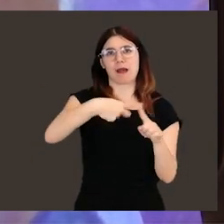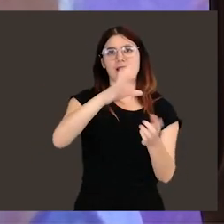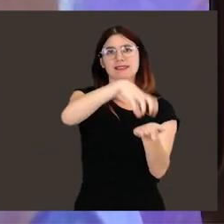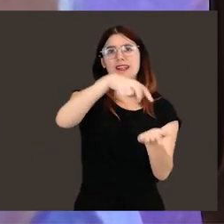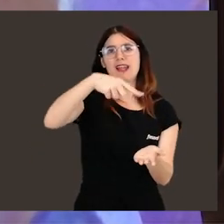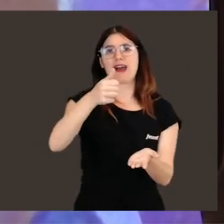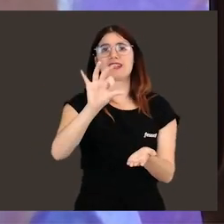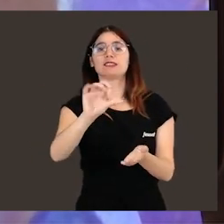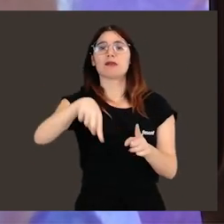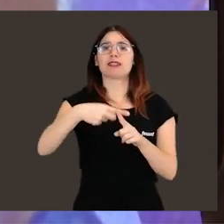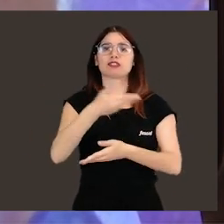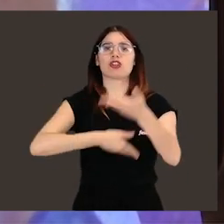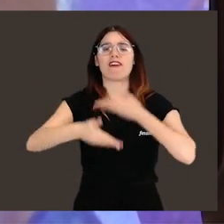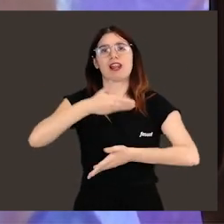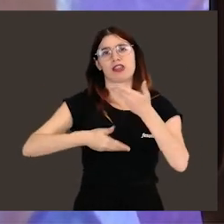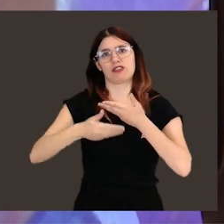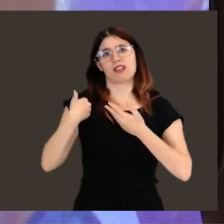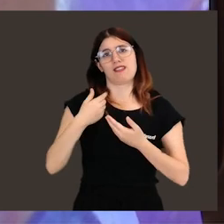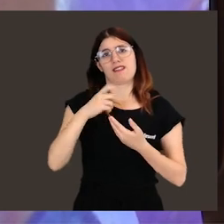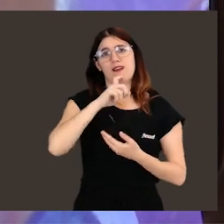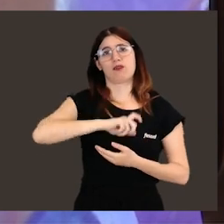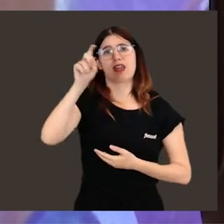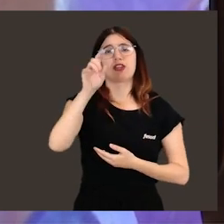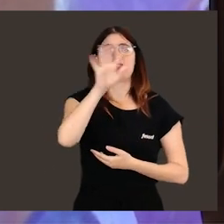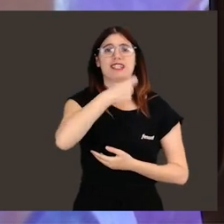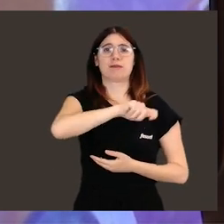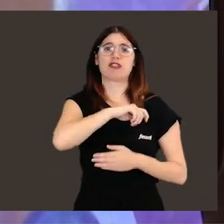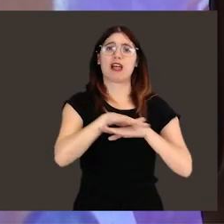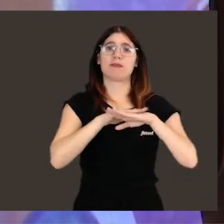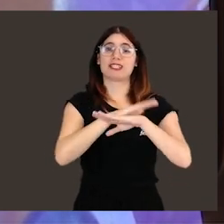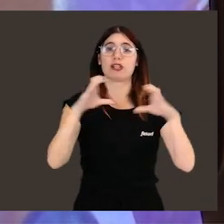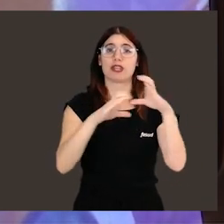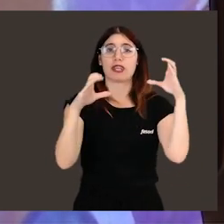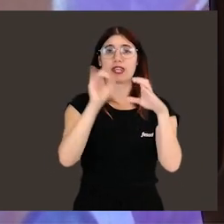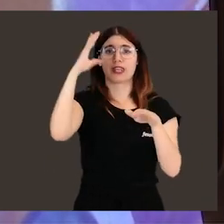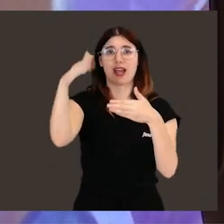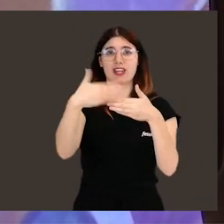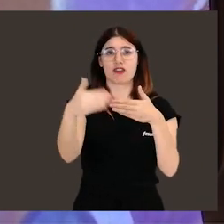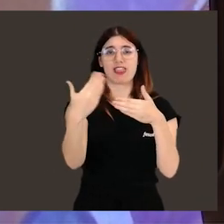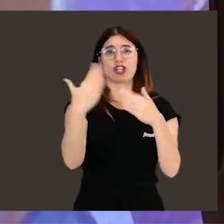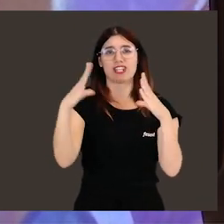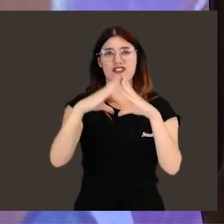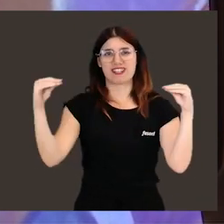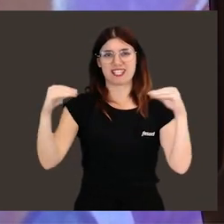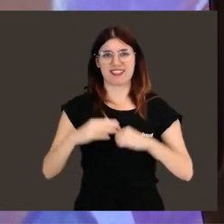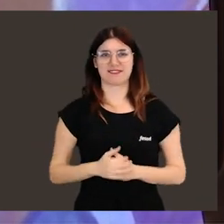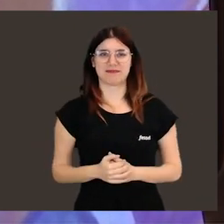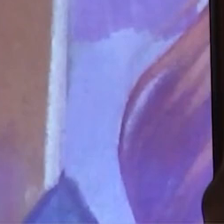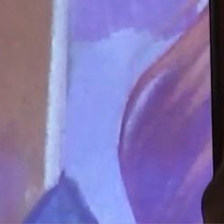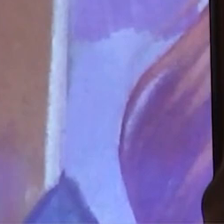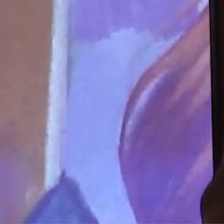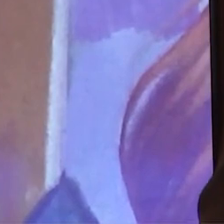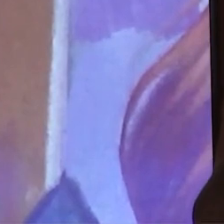Politécnica de València por las naves y con la colaboración de la Fundación Española para la Ciencia y la Tecnología del Ministerio de Ciencia e Innovación y